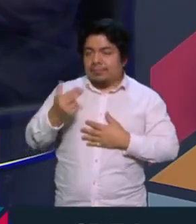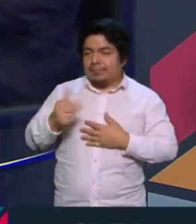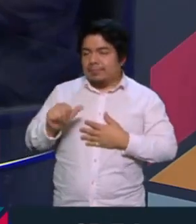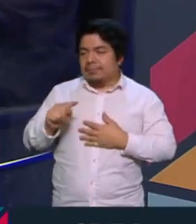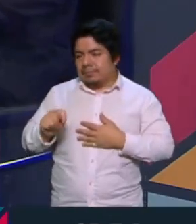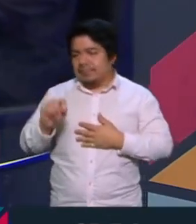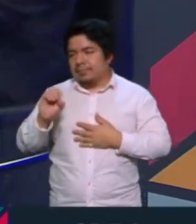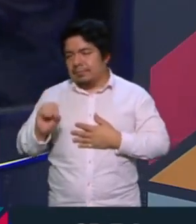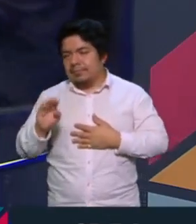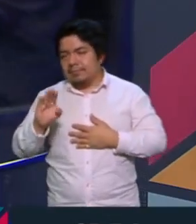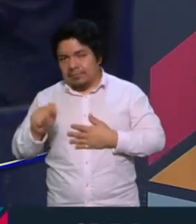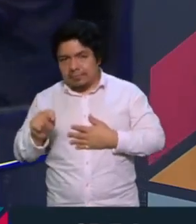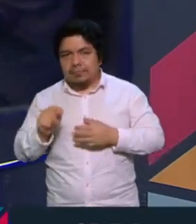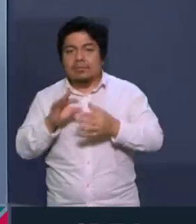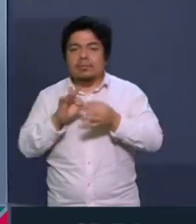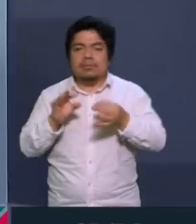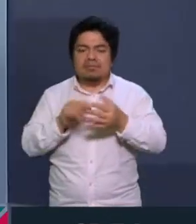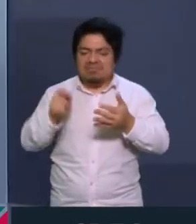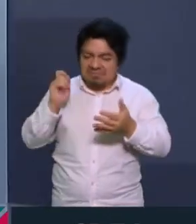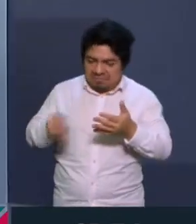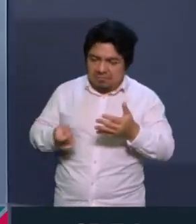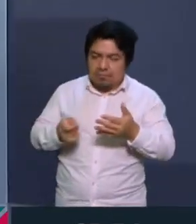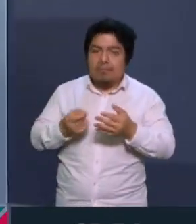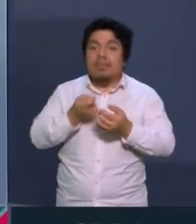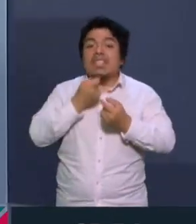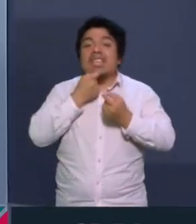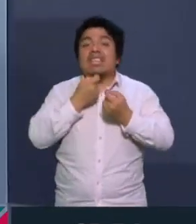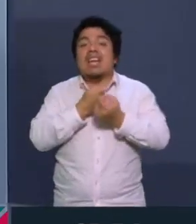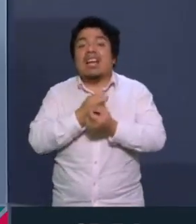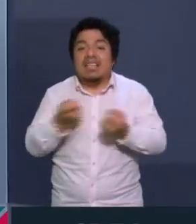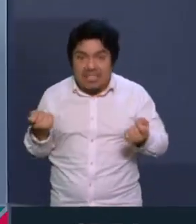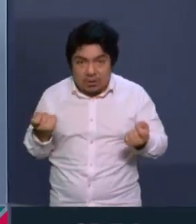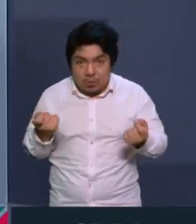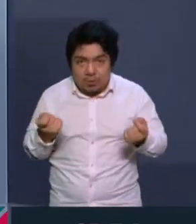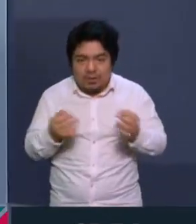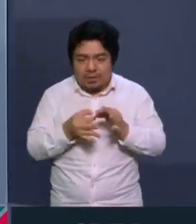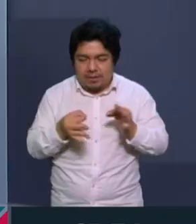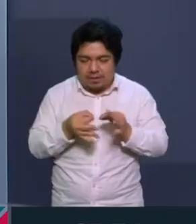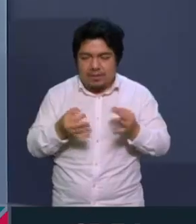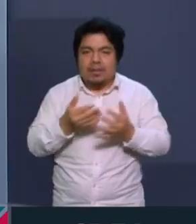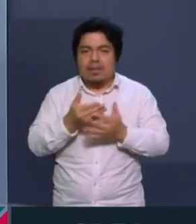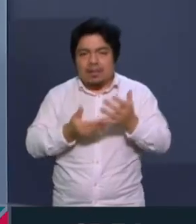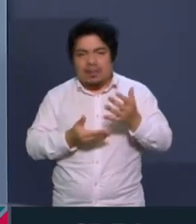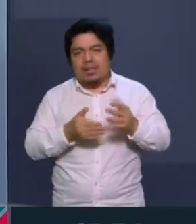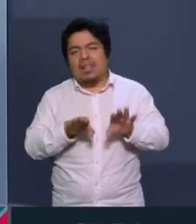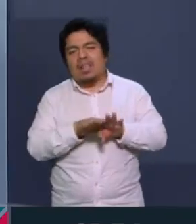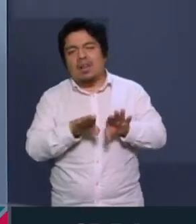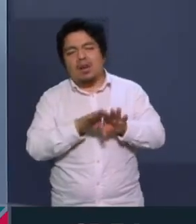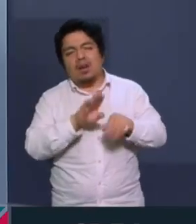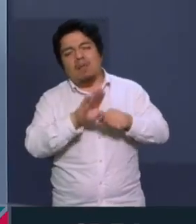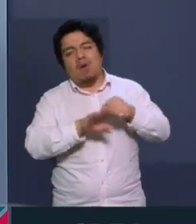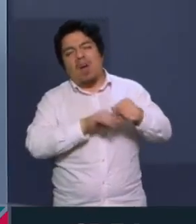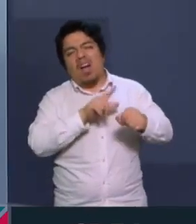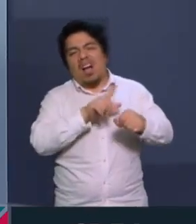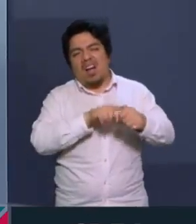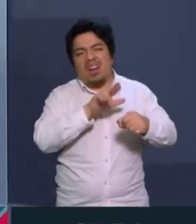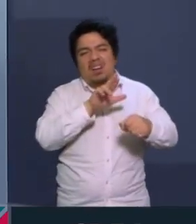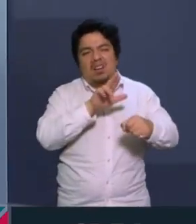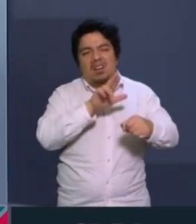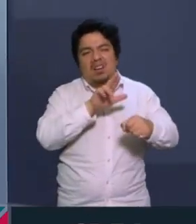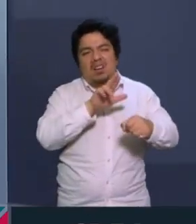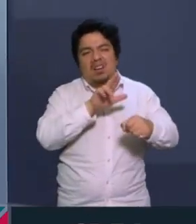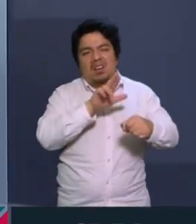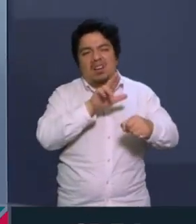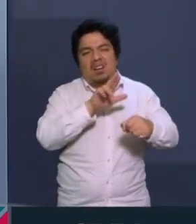puedes pedir, por ejemplo, explícame esta sentencia para niños, y ya no lo plantea únicamente como entre áreas naturales protegidas, sino que le da